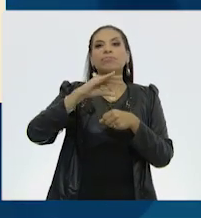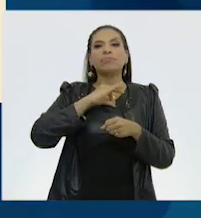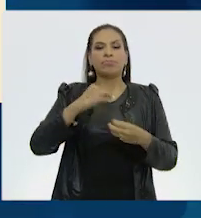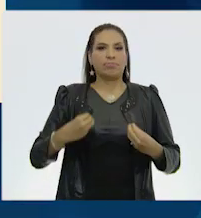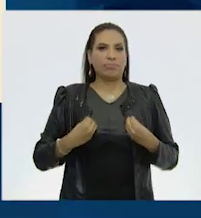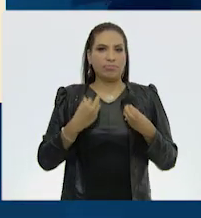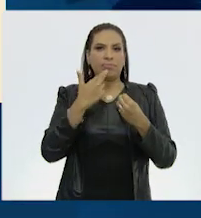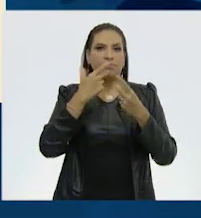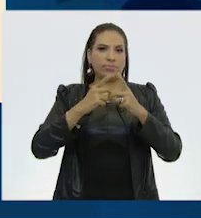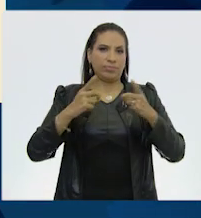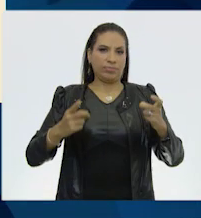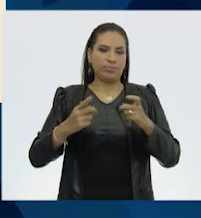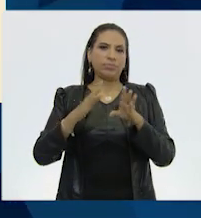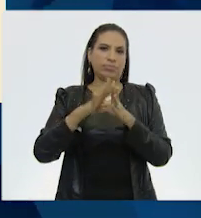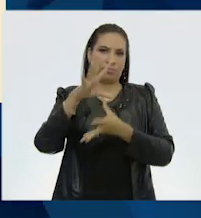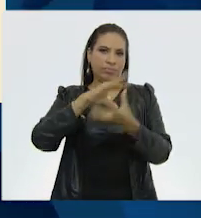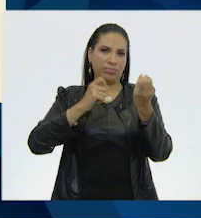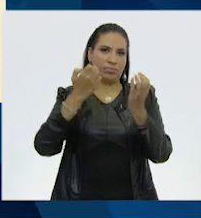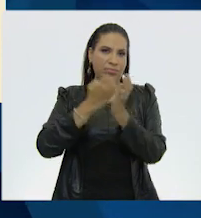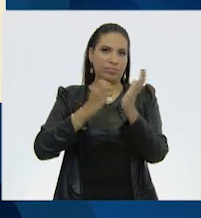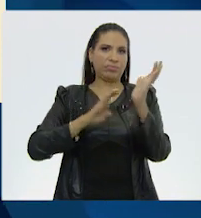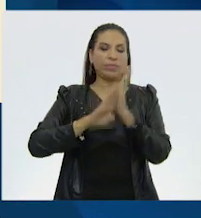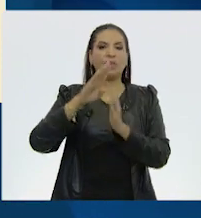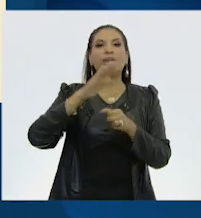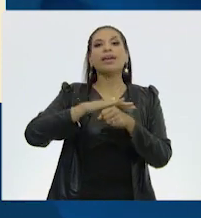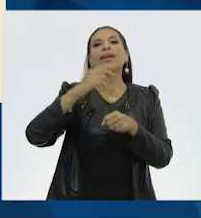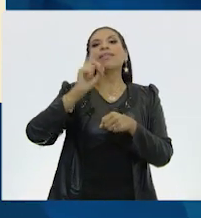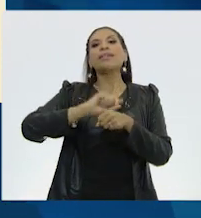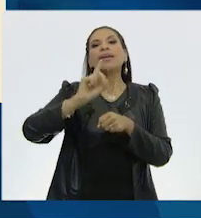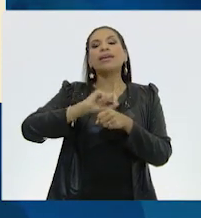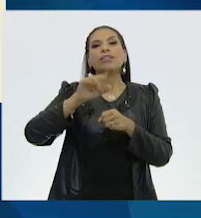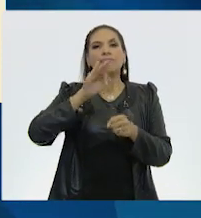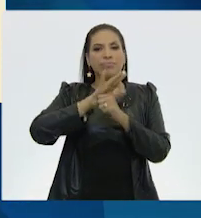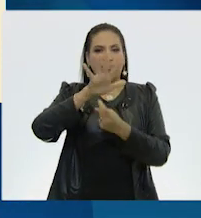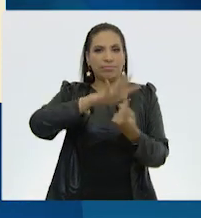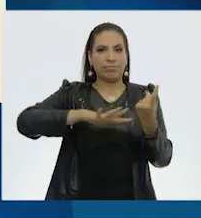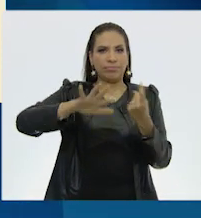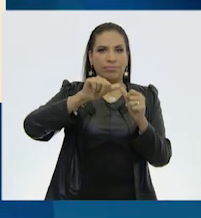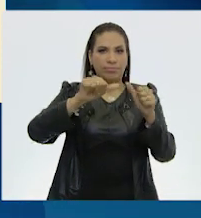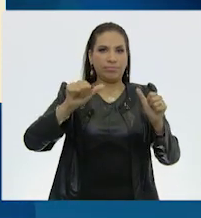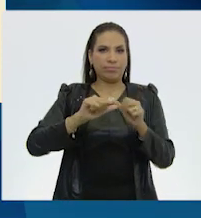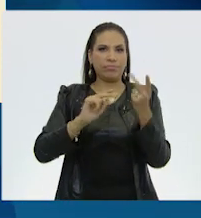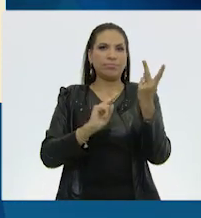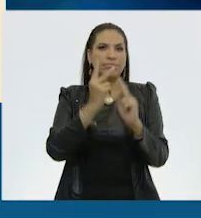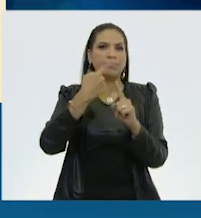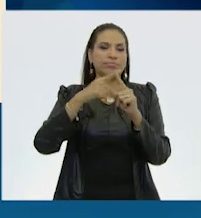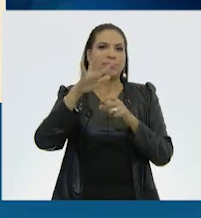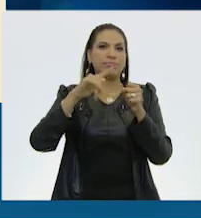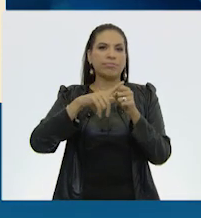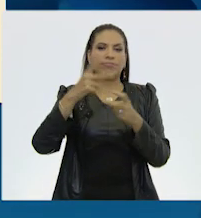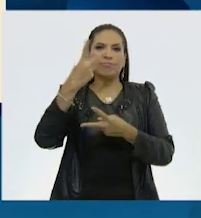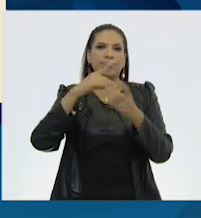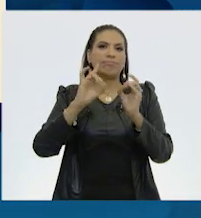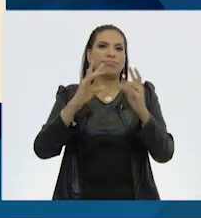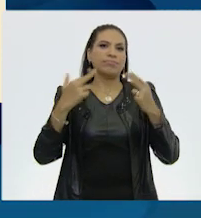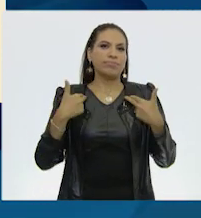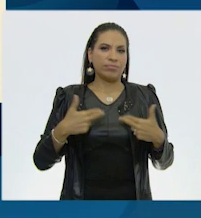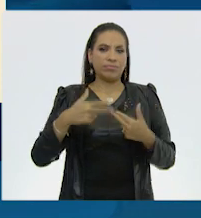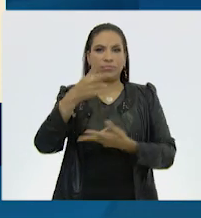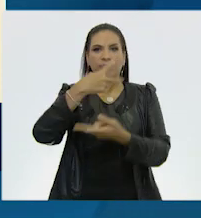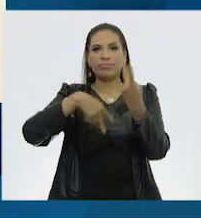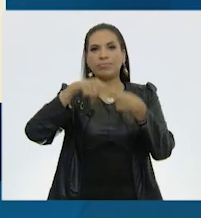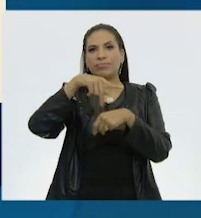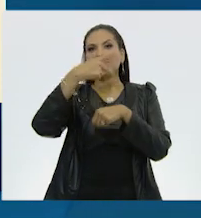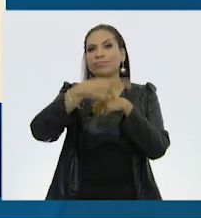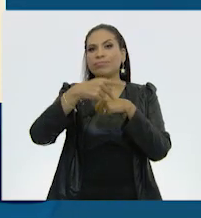existencia y desarrollo económico. Cada día las áreas naturales protegidas se ven sometidas a presiones generadas por actividades humanas, lo que pone en